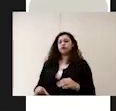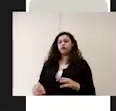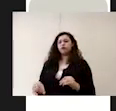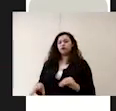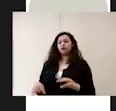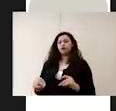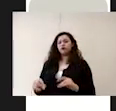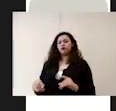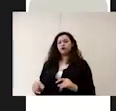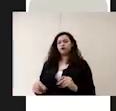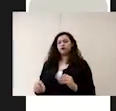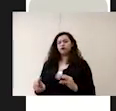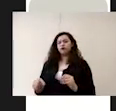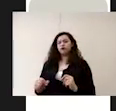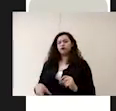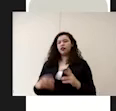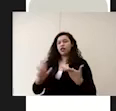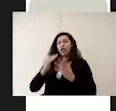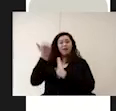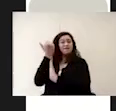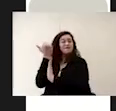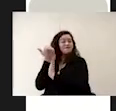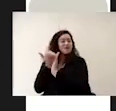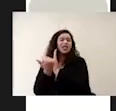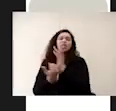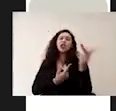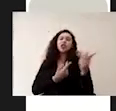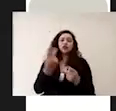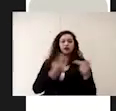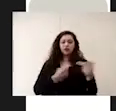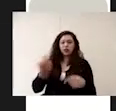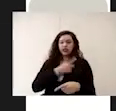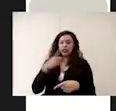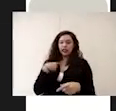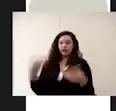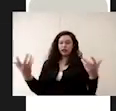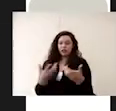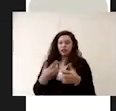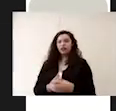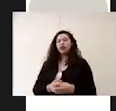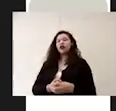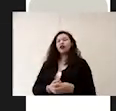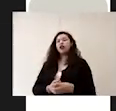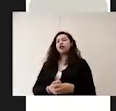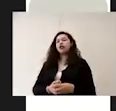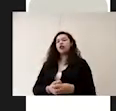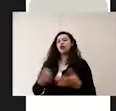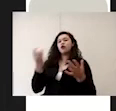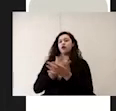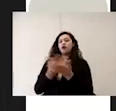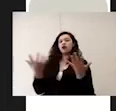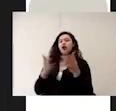al mínimo indispensable este tipo de prácticas y únicamente se van a realizar